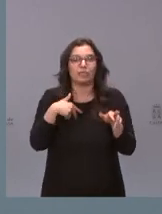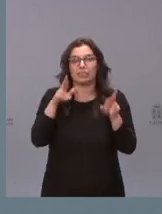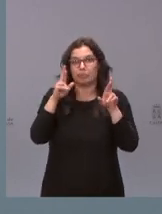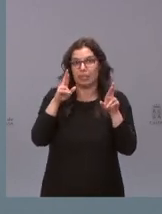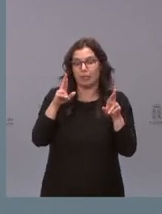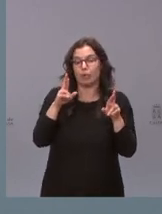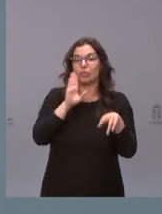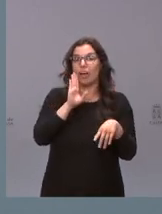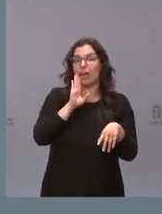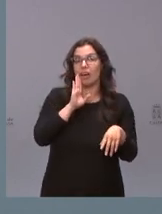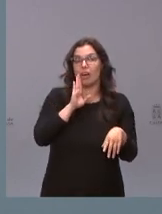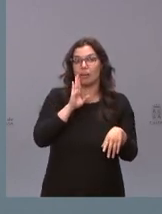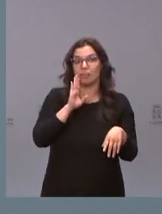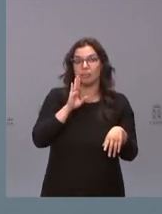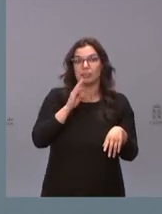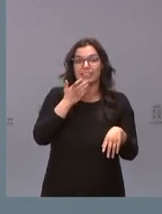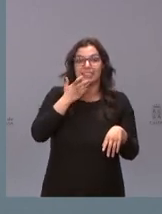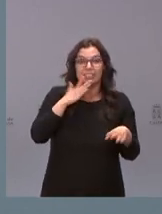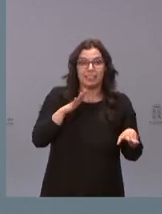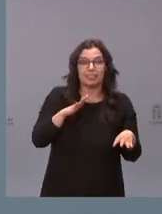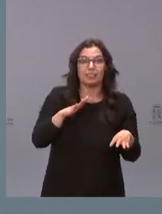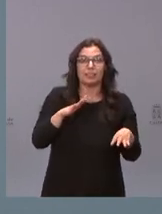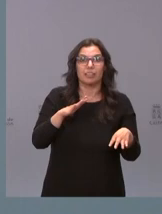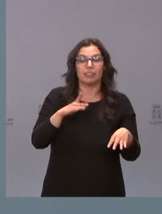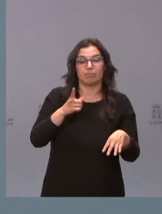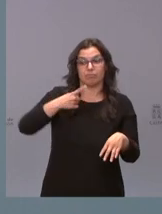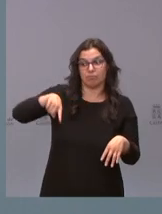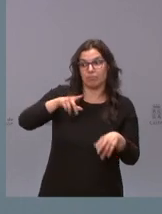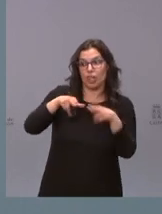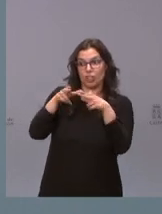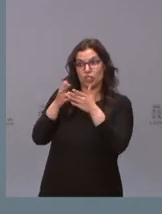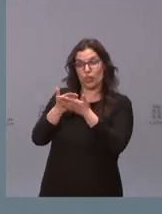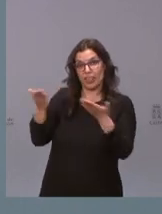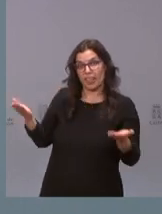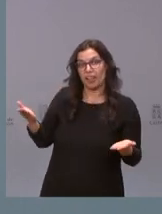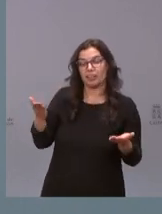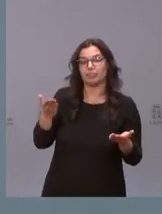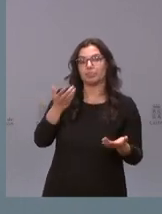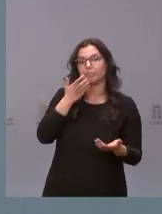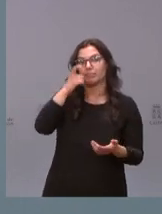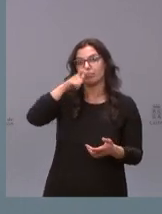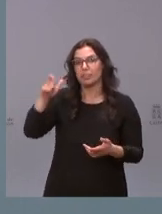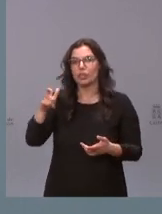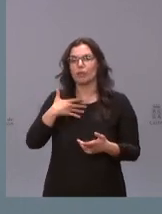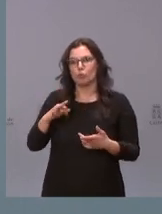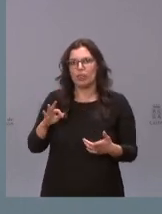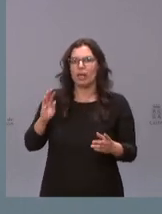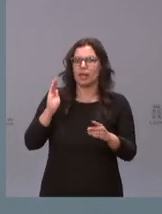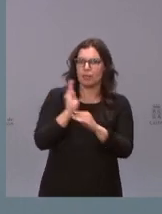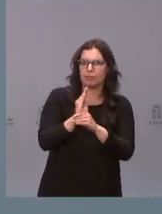y como les decía antes que si nuestra sociedad las personas que tienen la capacidad de invertir